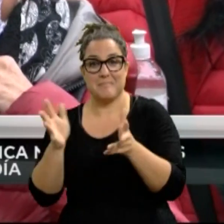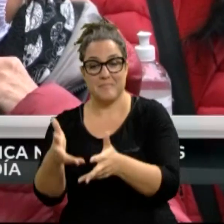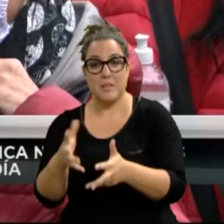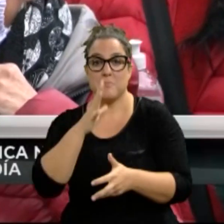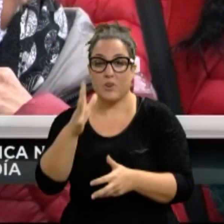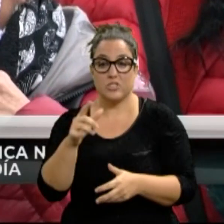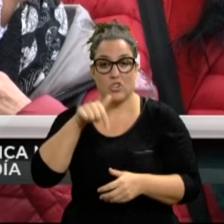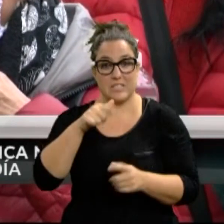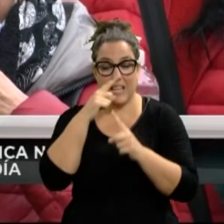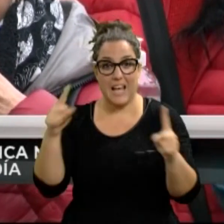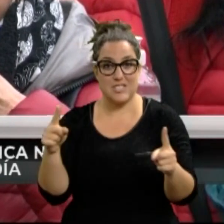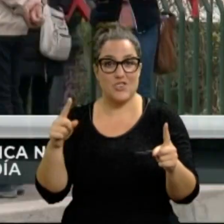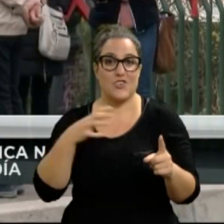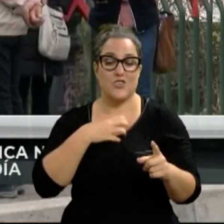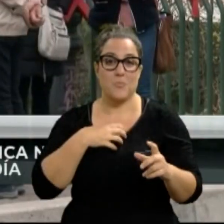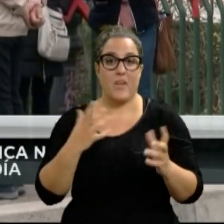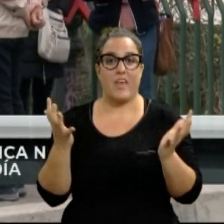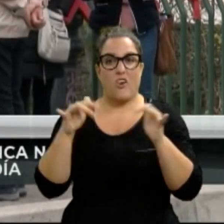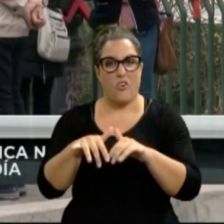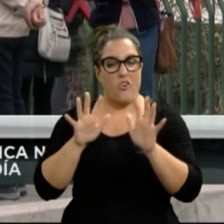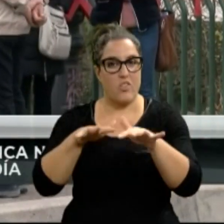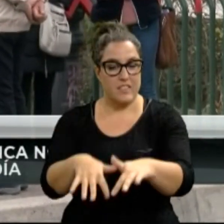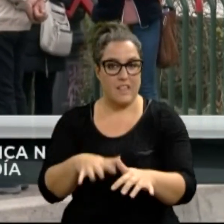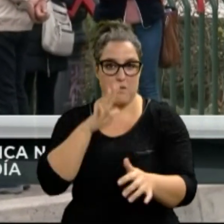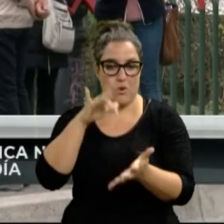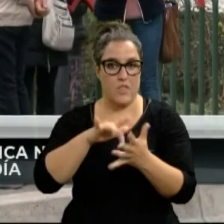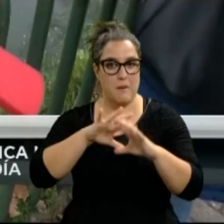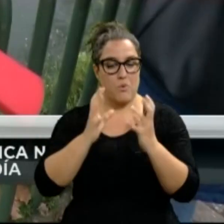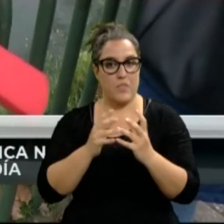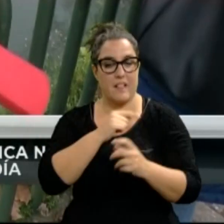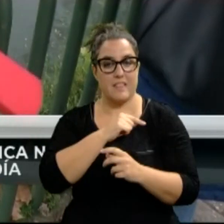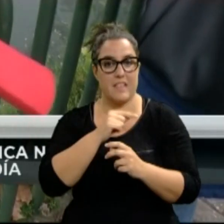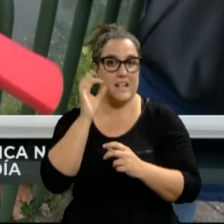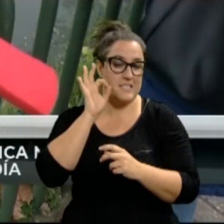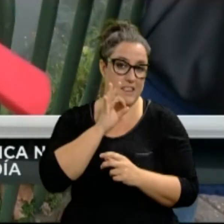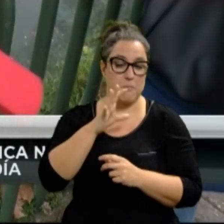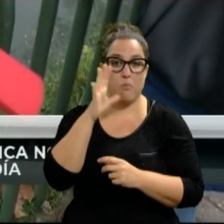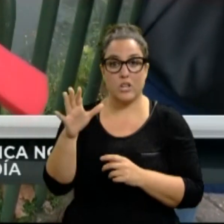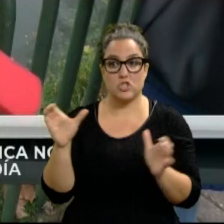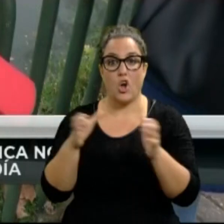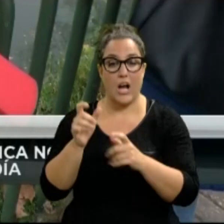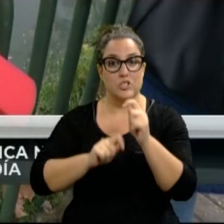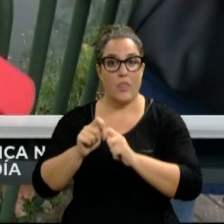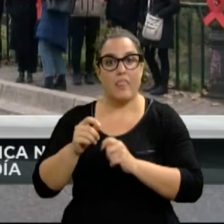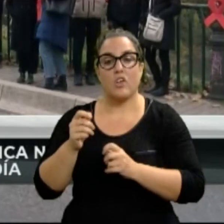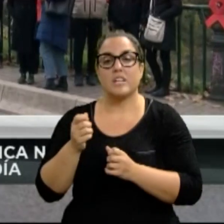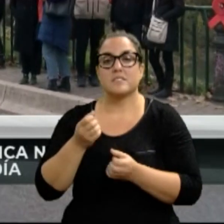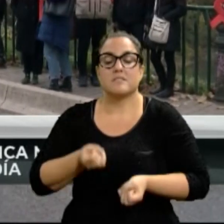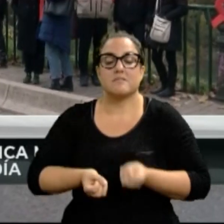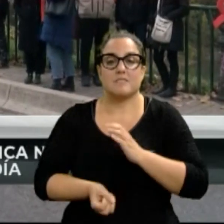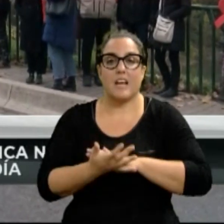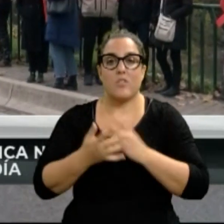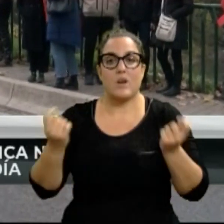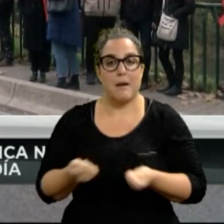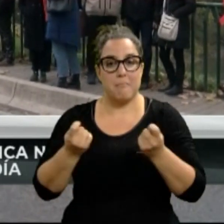la concentración en el Día Mundial del SIDA. Por eso, las asociaciones en apoyo a este colectivo lanzan esta campaña. Hoy,